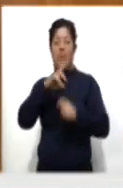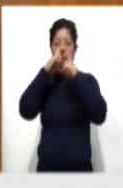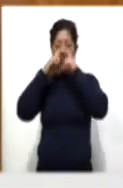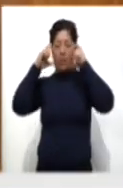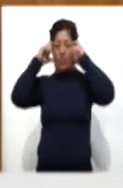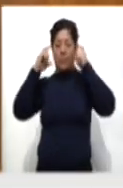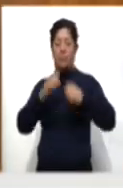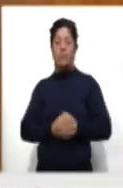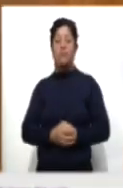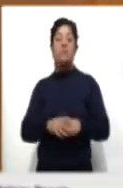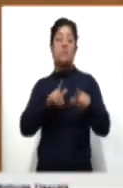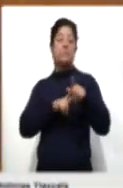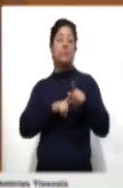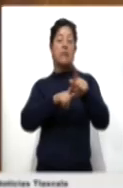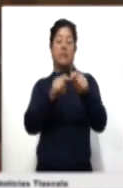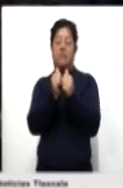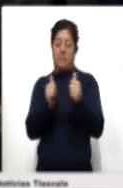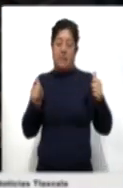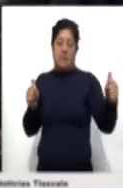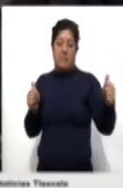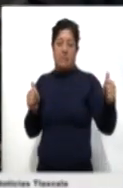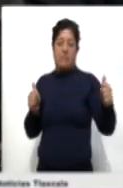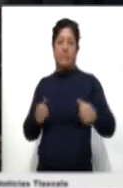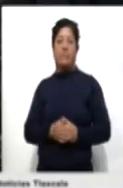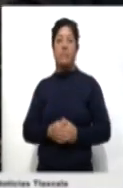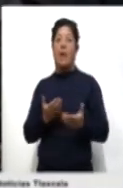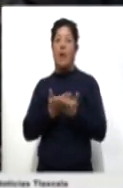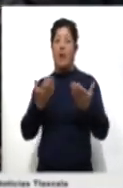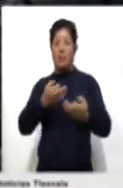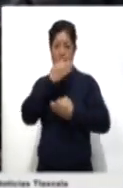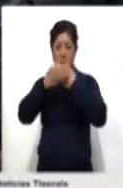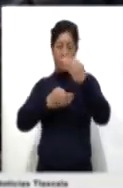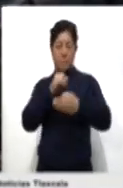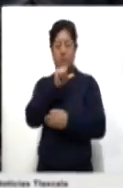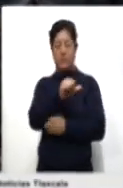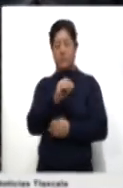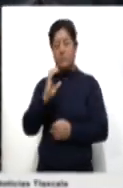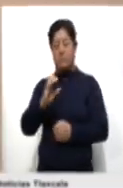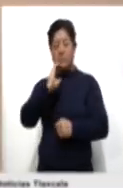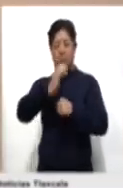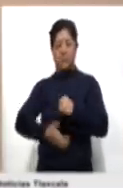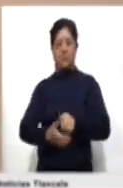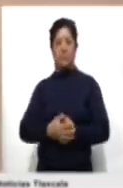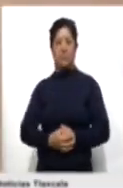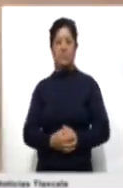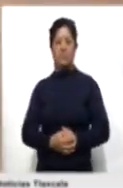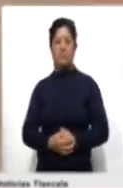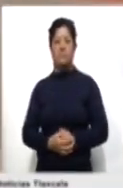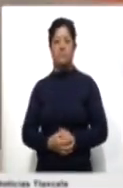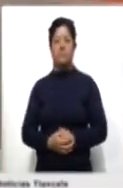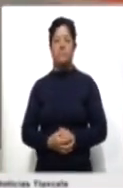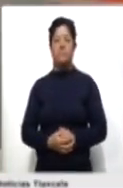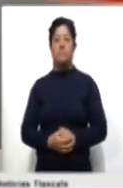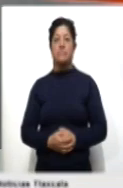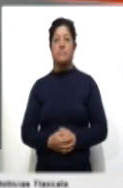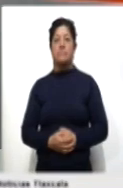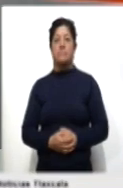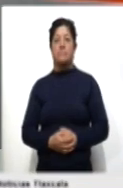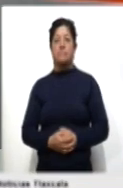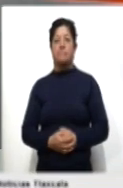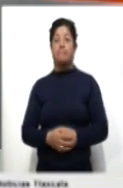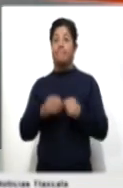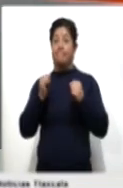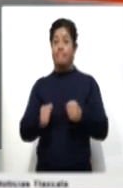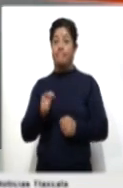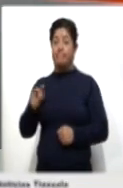cubrebocas y mantener la sana distancia. Con información de Altagracia Corona, Ahora Noticias. Sin